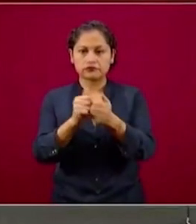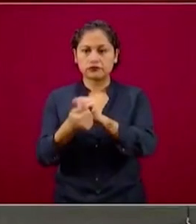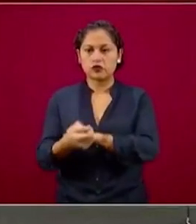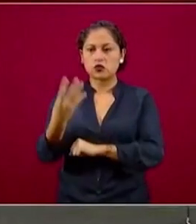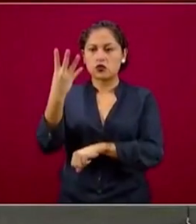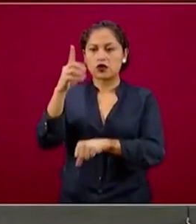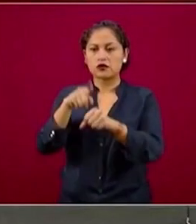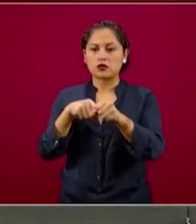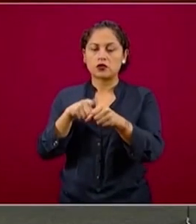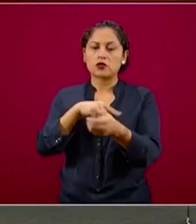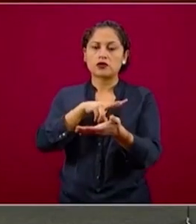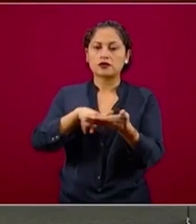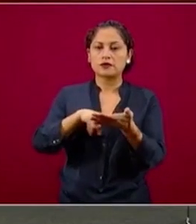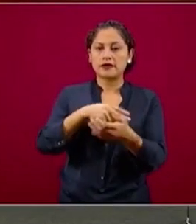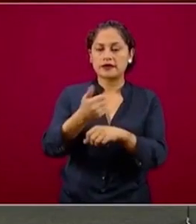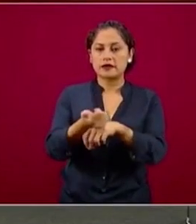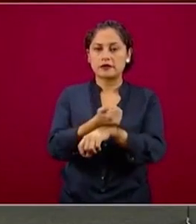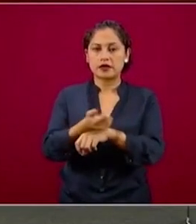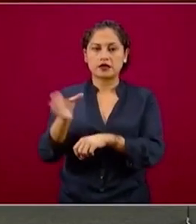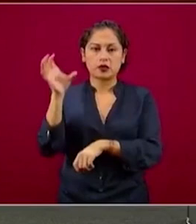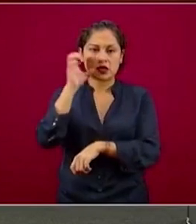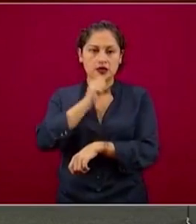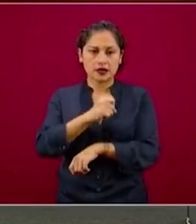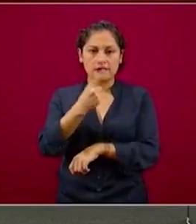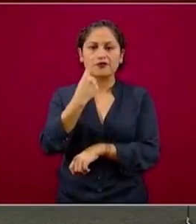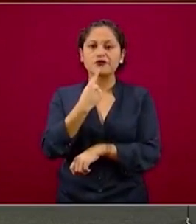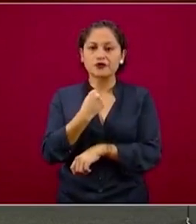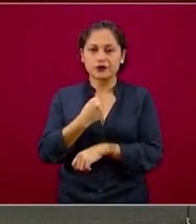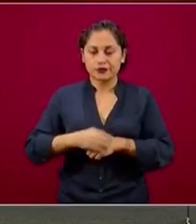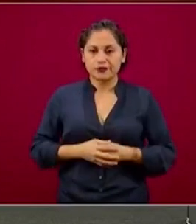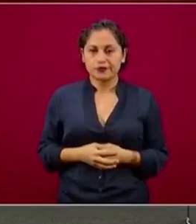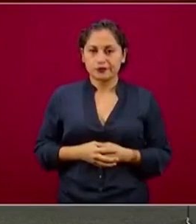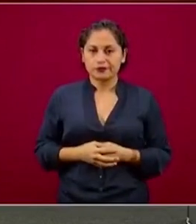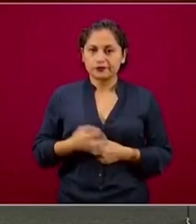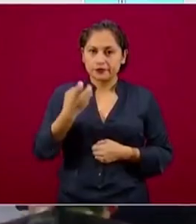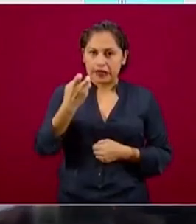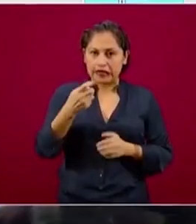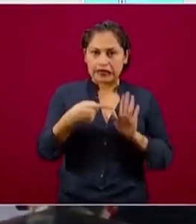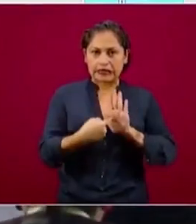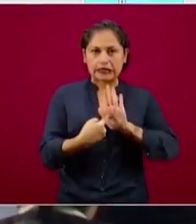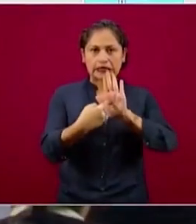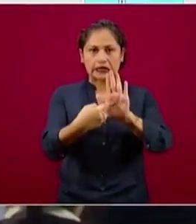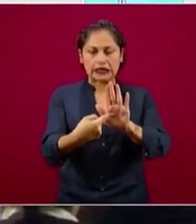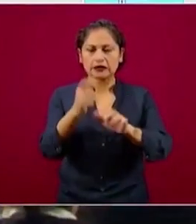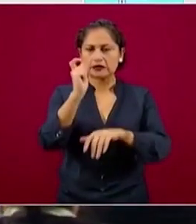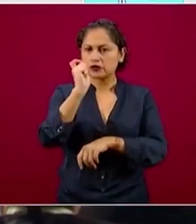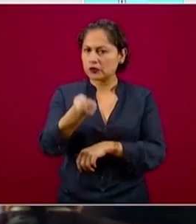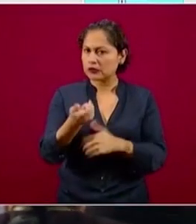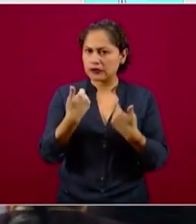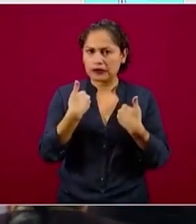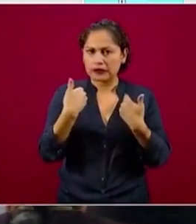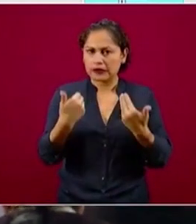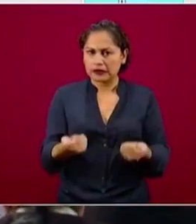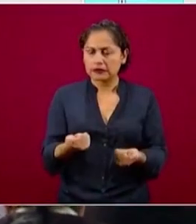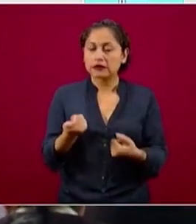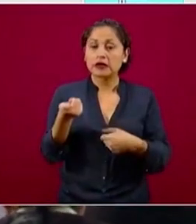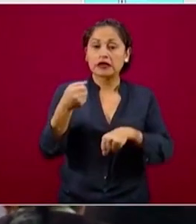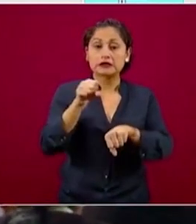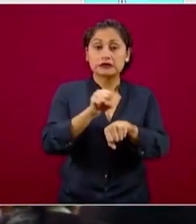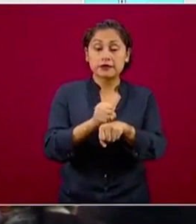amarillo, anaranjado y rojo, que se traducirán semanalmente